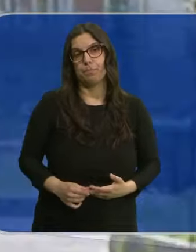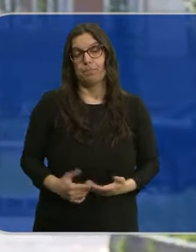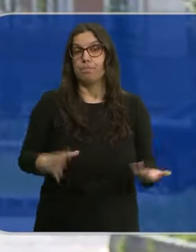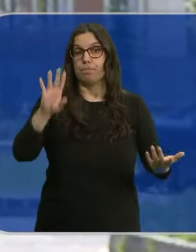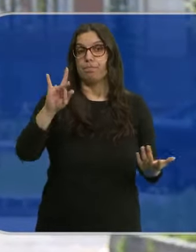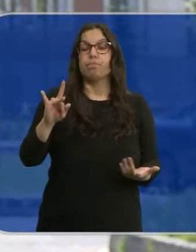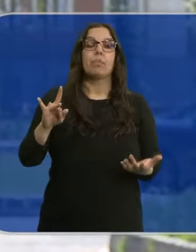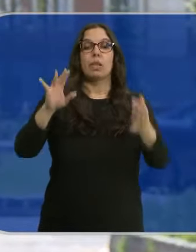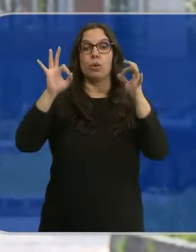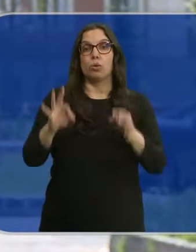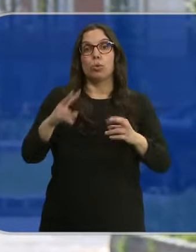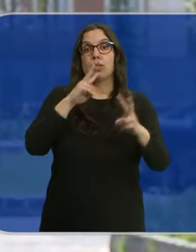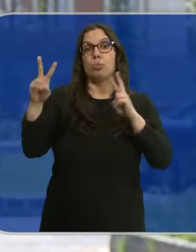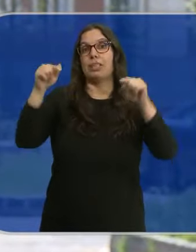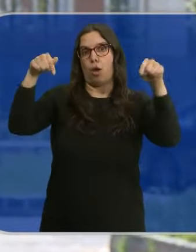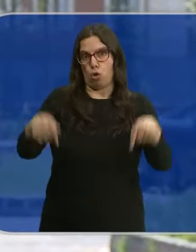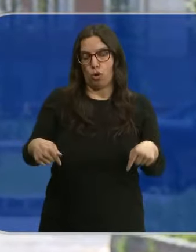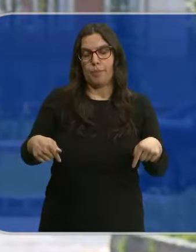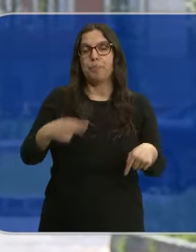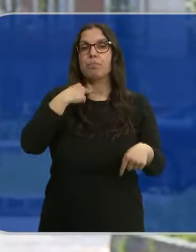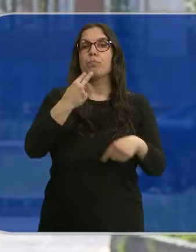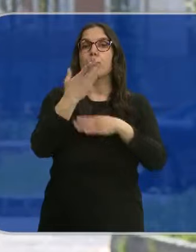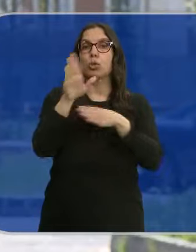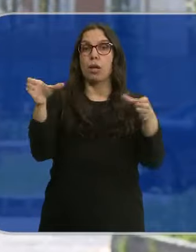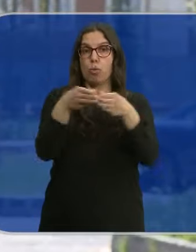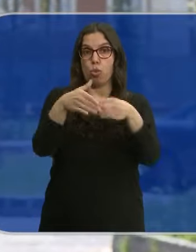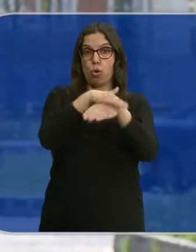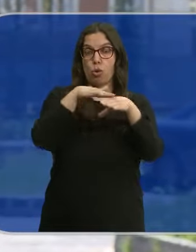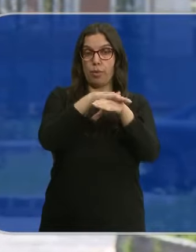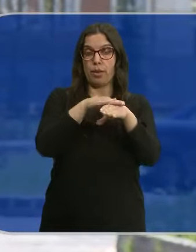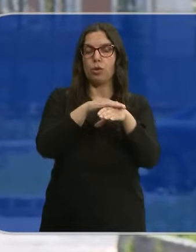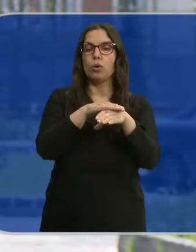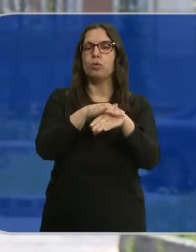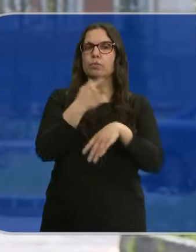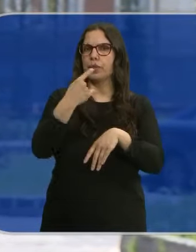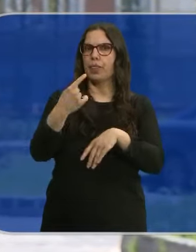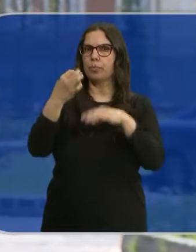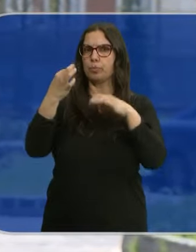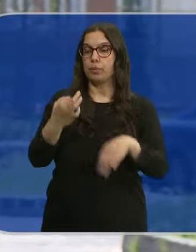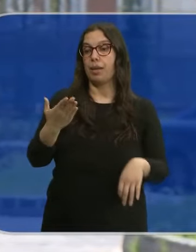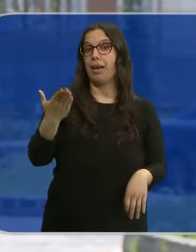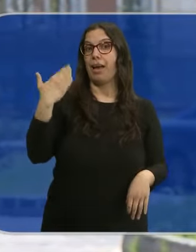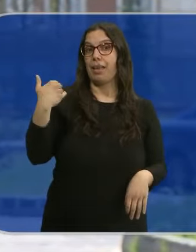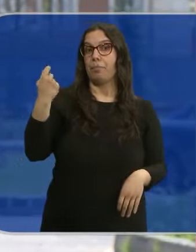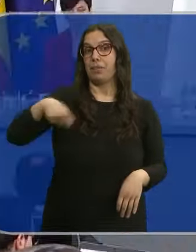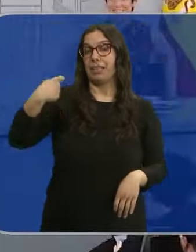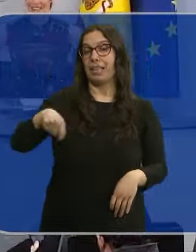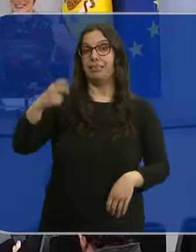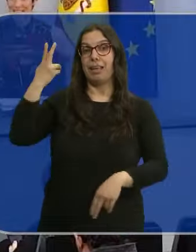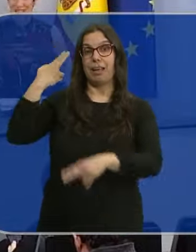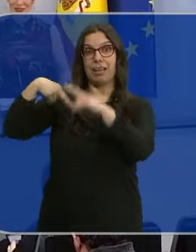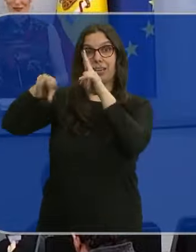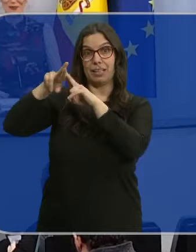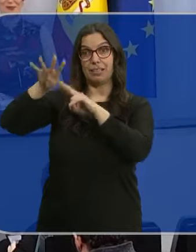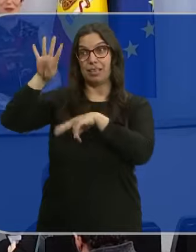Sí, precisamente esa réplica ha llegado hoy. La portavoz del gobierno, Pilar Alegría, ha asegurado que la intervención de Peri Aragonesa hay que